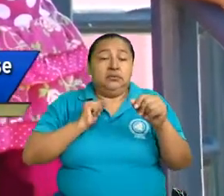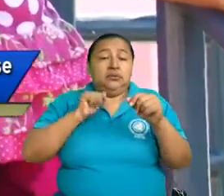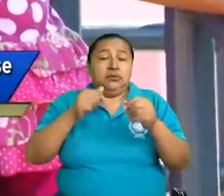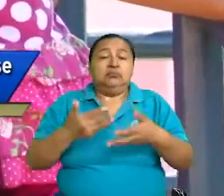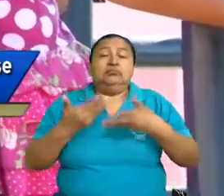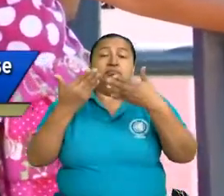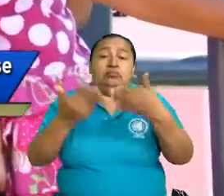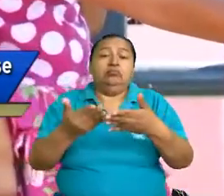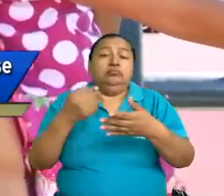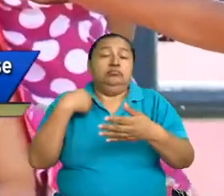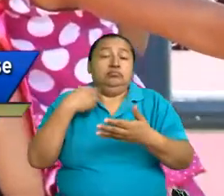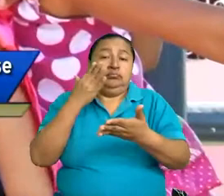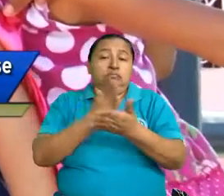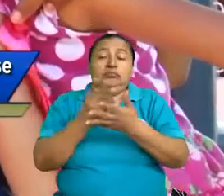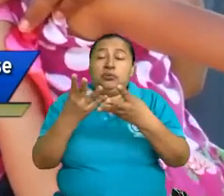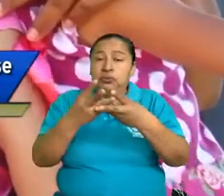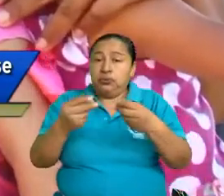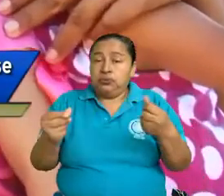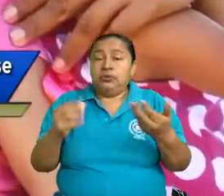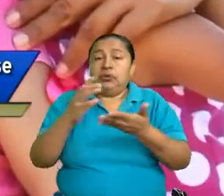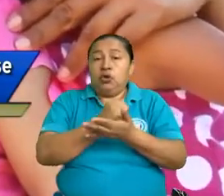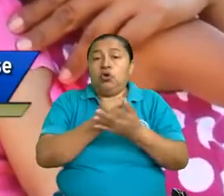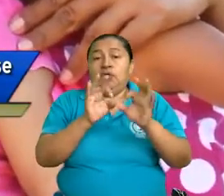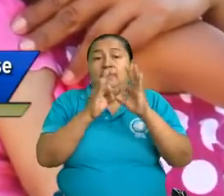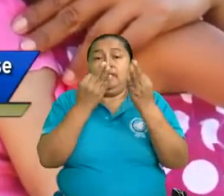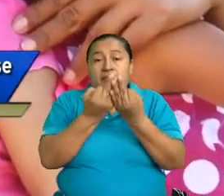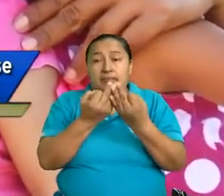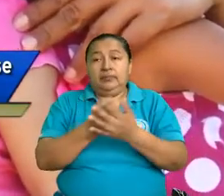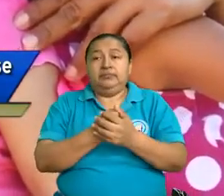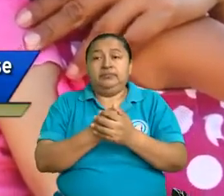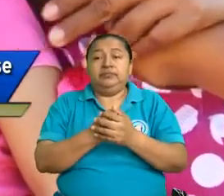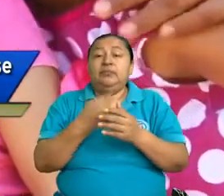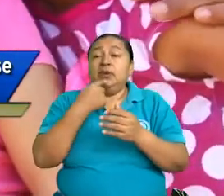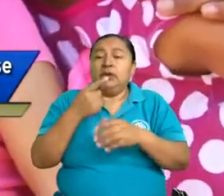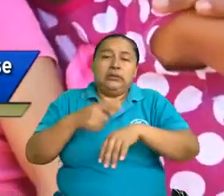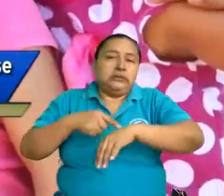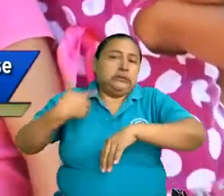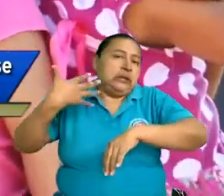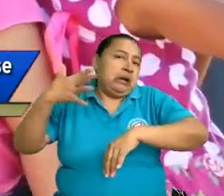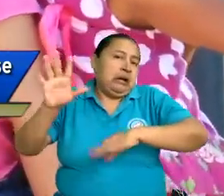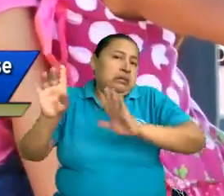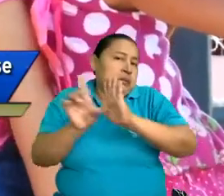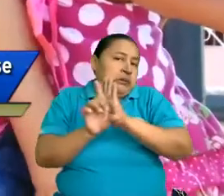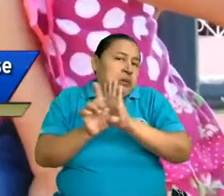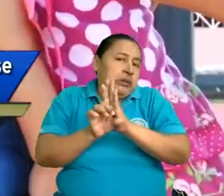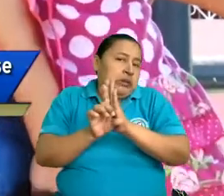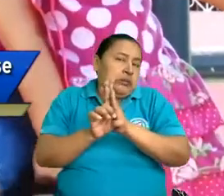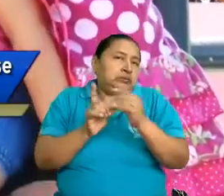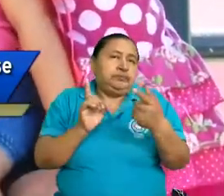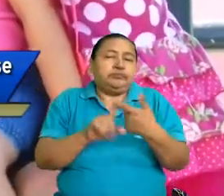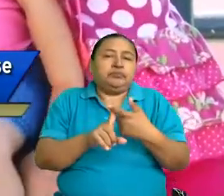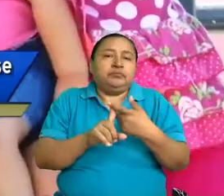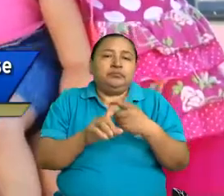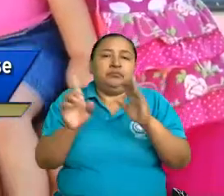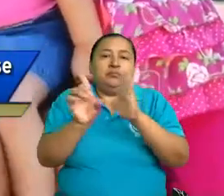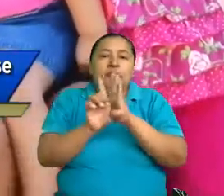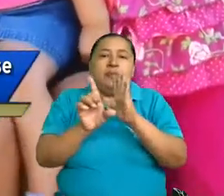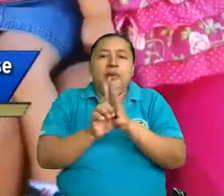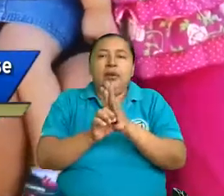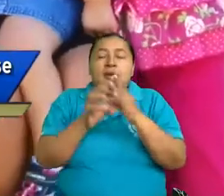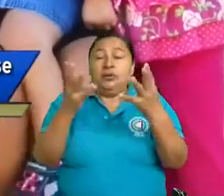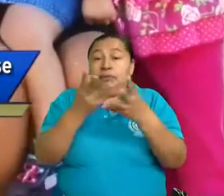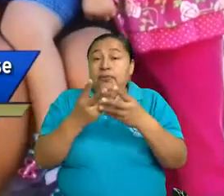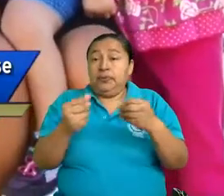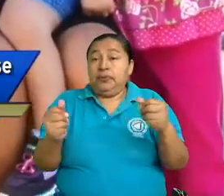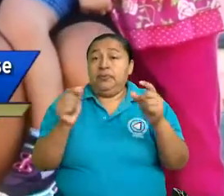disposiciones derogatorias del código de familia. Me refiero que están derogadas la ley de disolución del